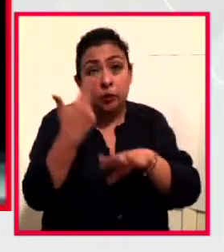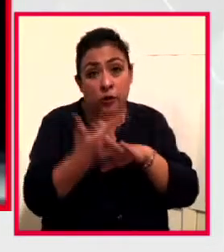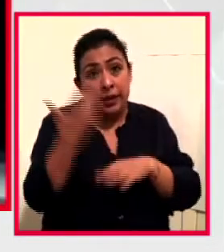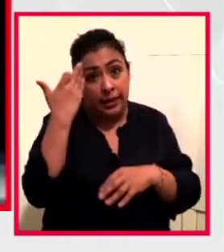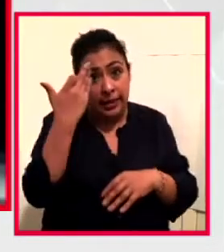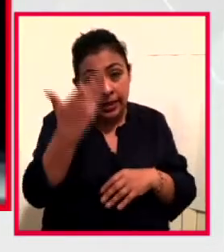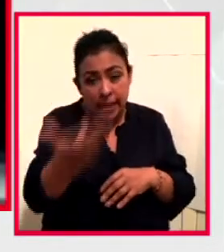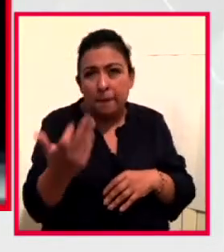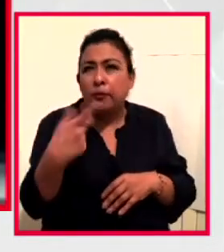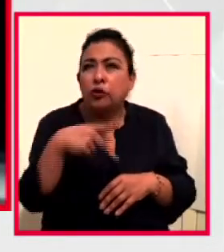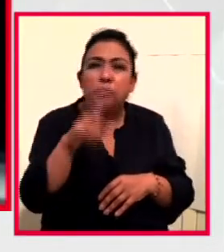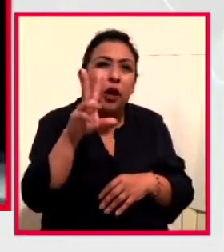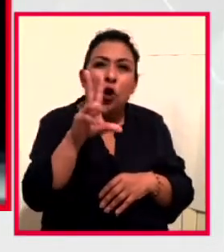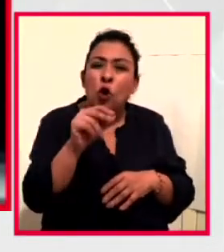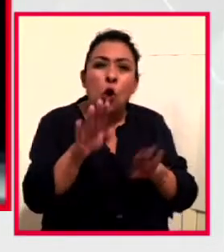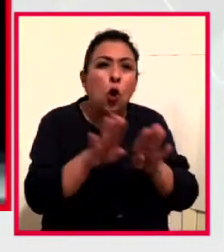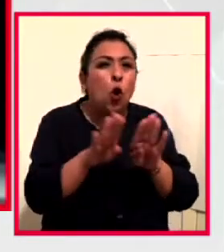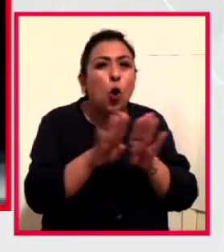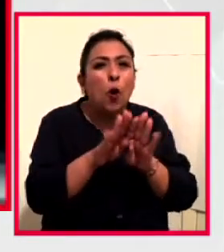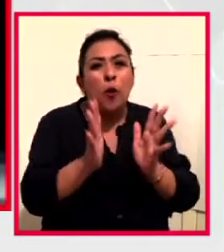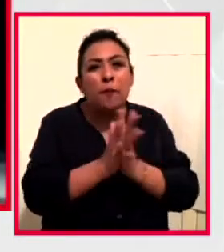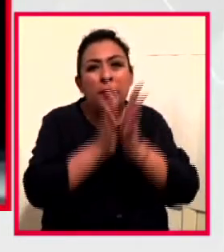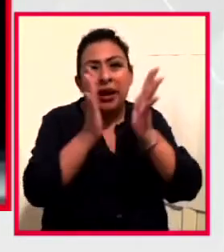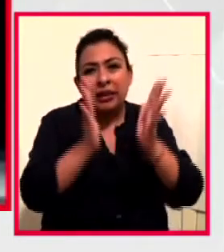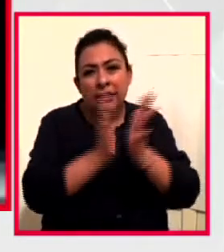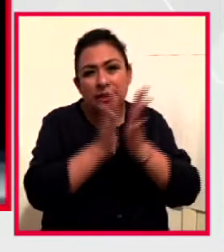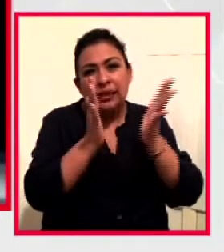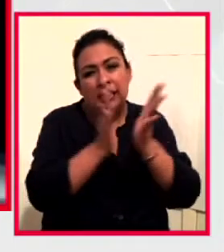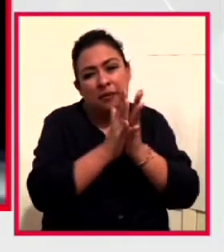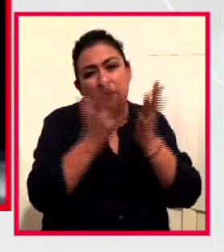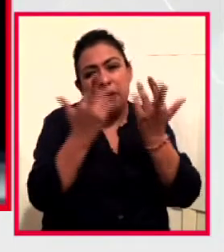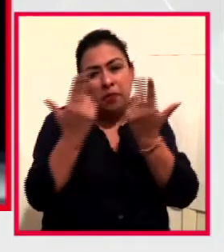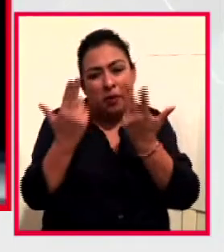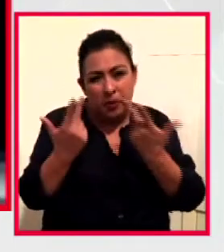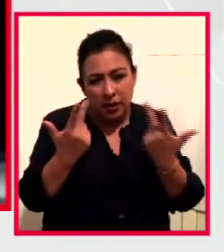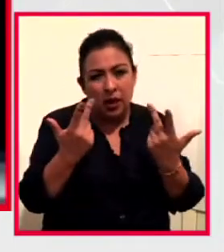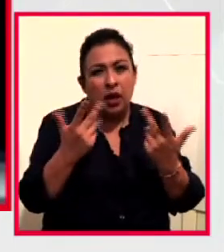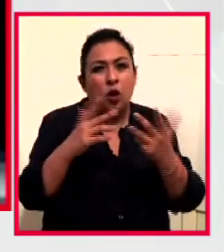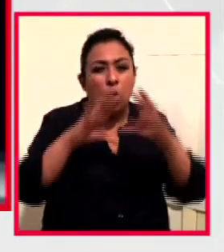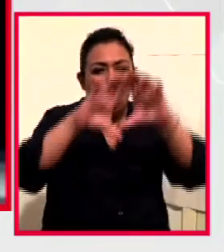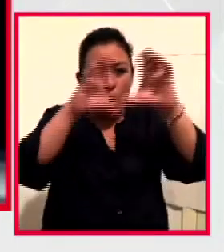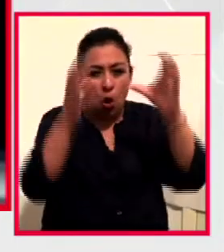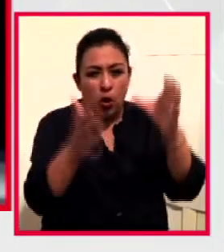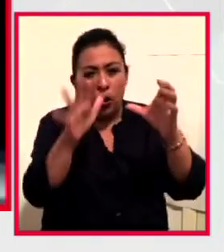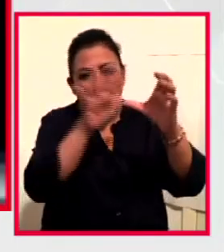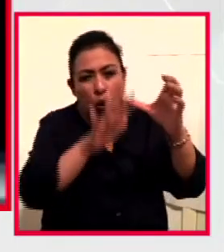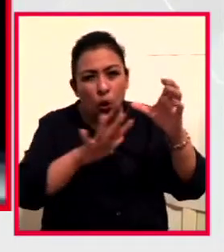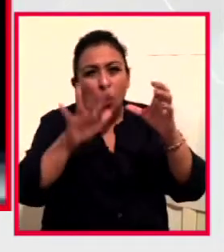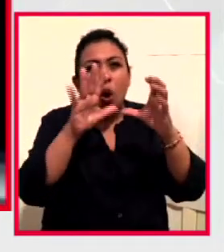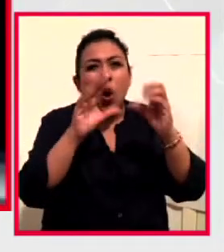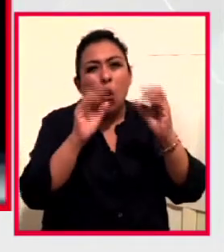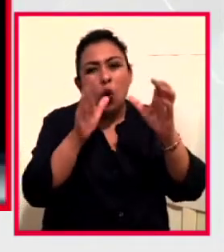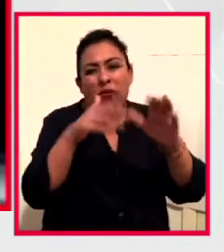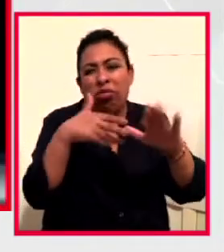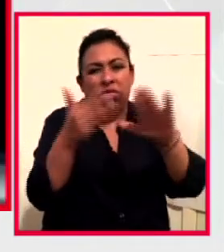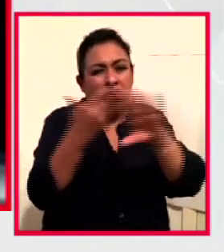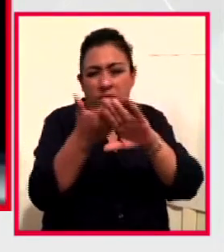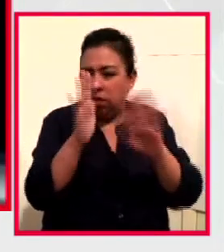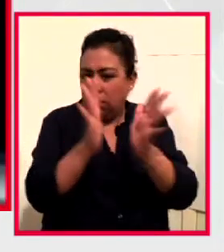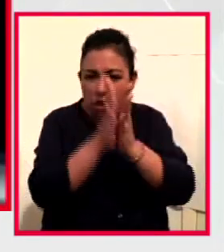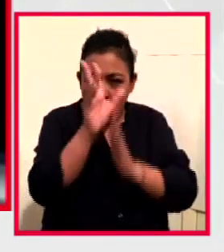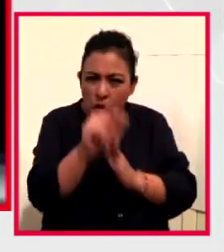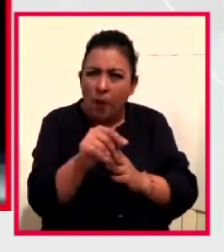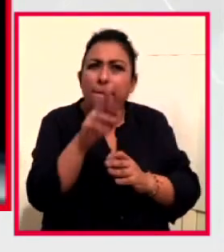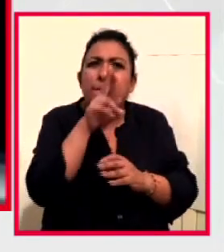haciéndolo de un modo que participe en la destrucción de las capas de ozono, que participe en la destrucción del medio ambiente, sino de un modo